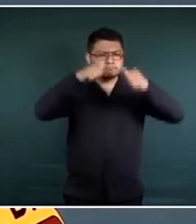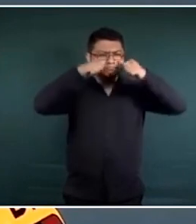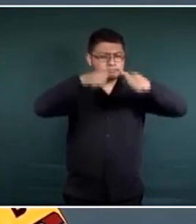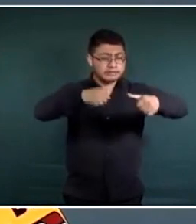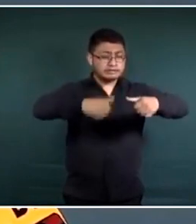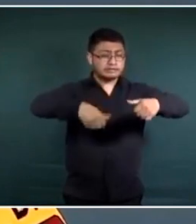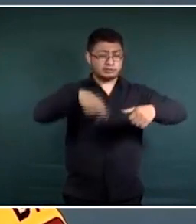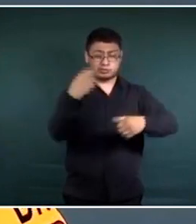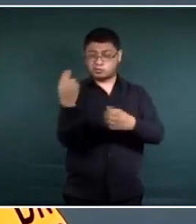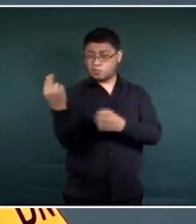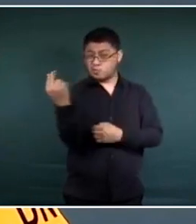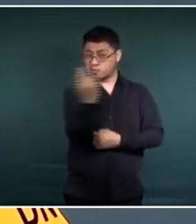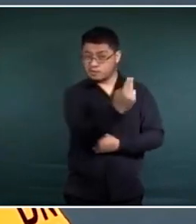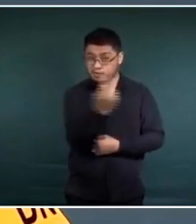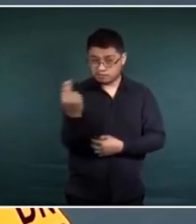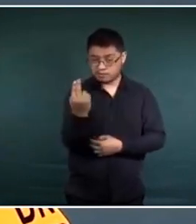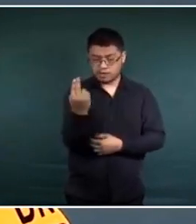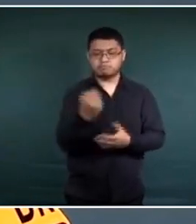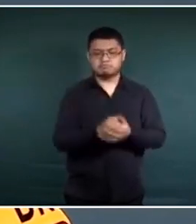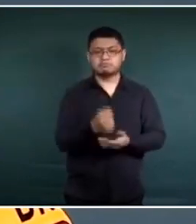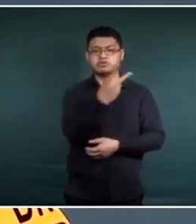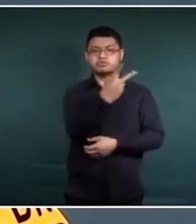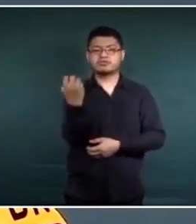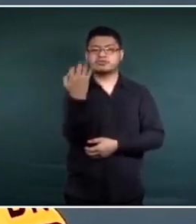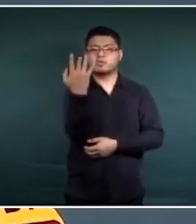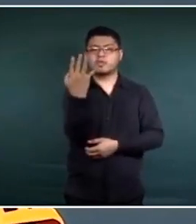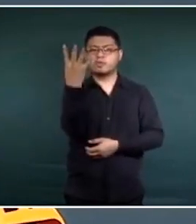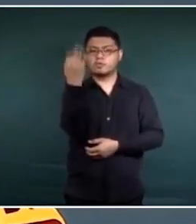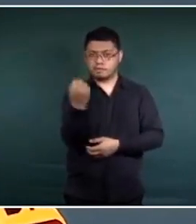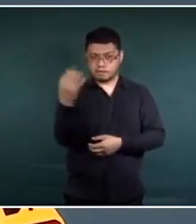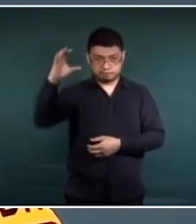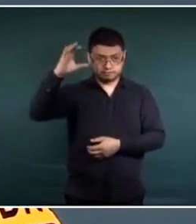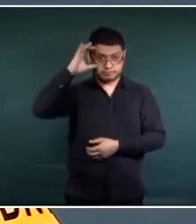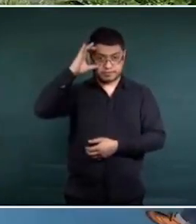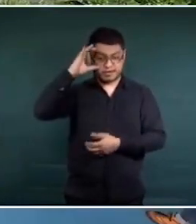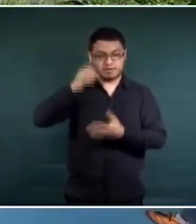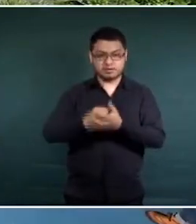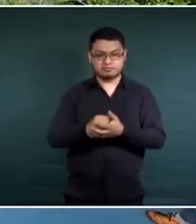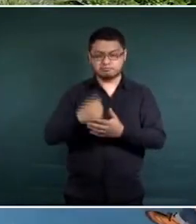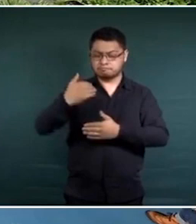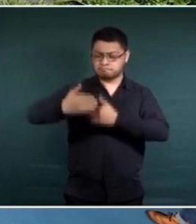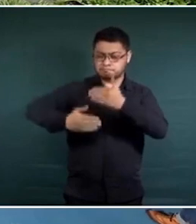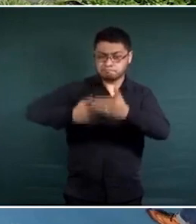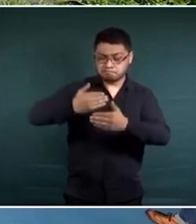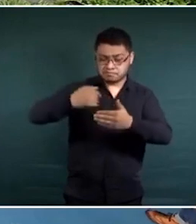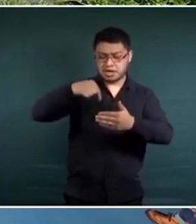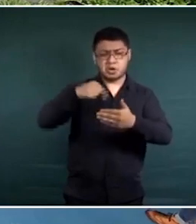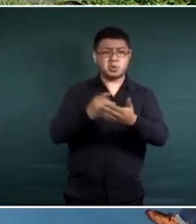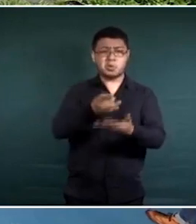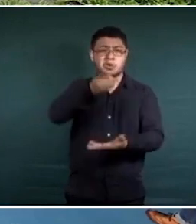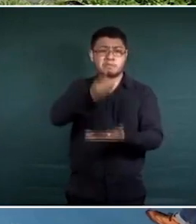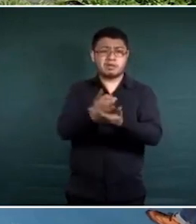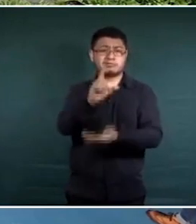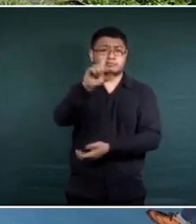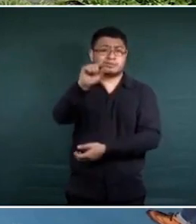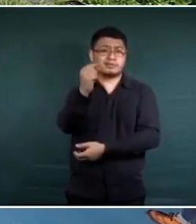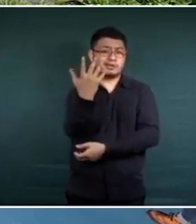259 camas y ocupadas de ellas solamente 75.